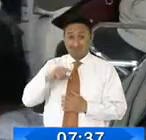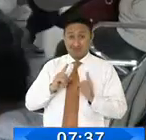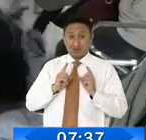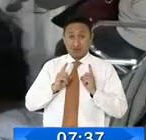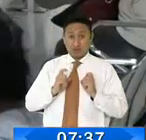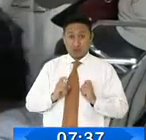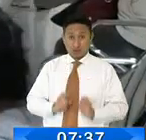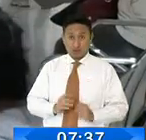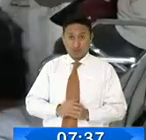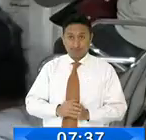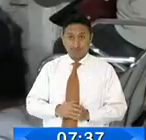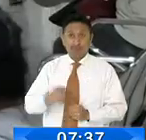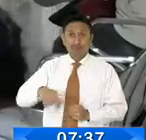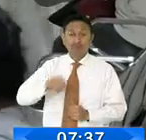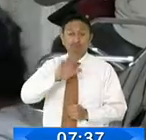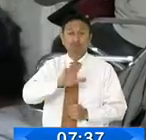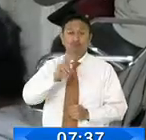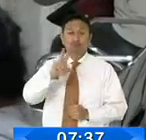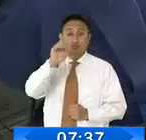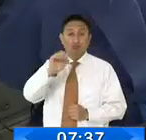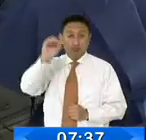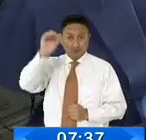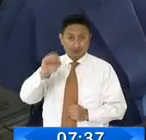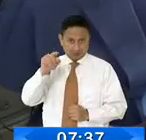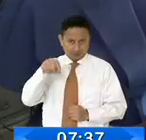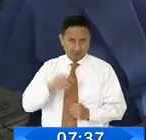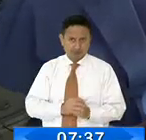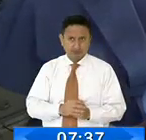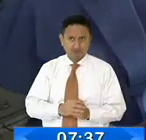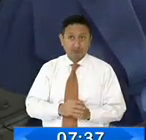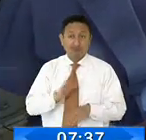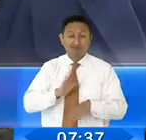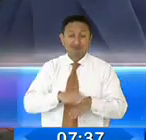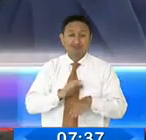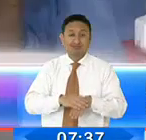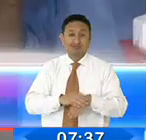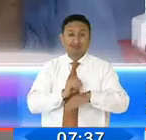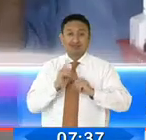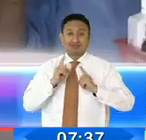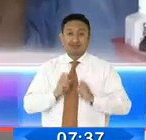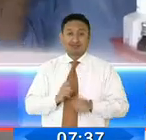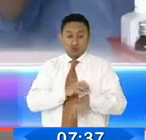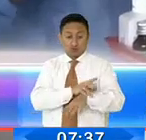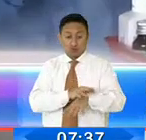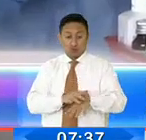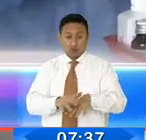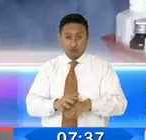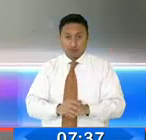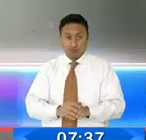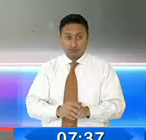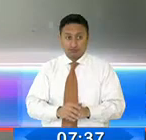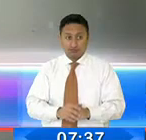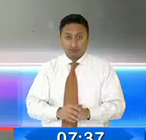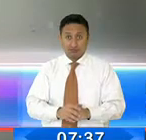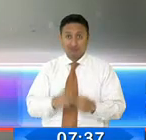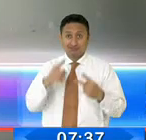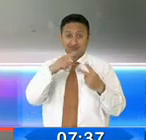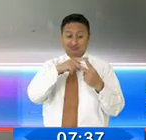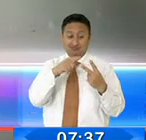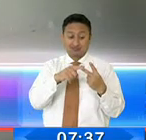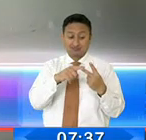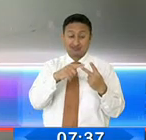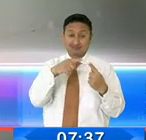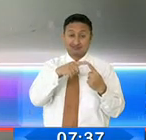De este número, el 52% corresponde a leucemia y solamente uno de cada dos sobrevive.